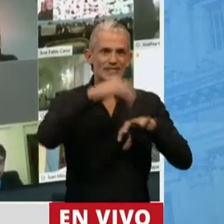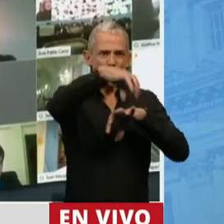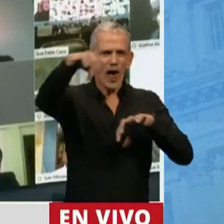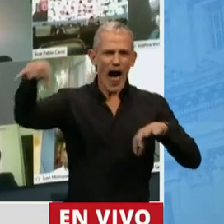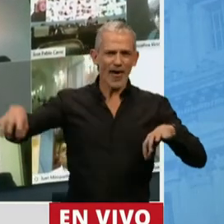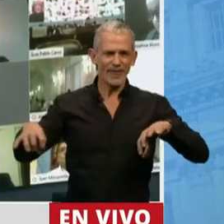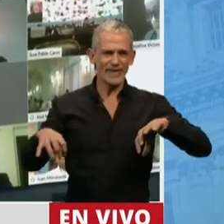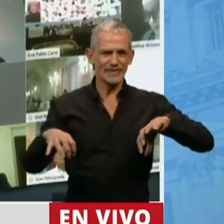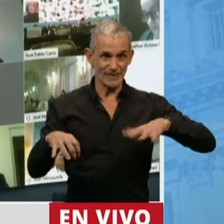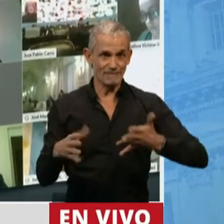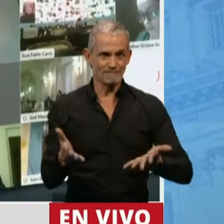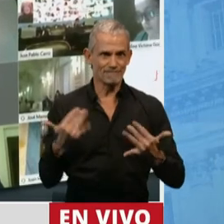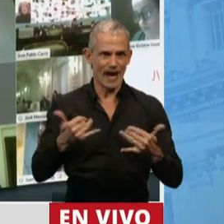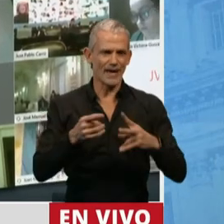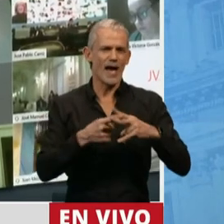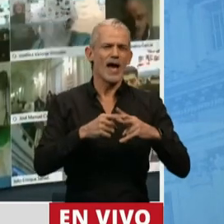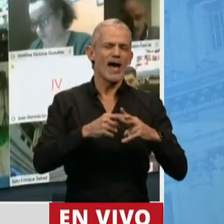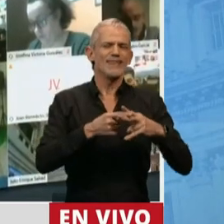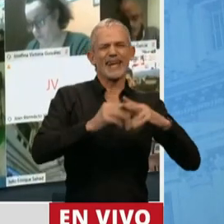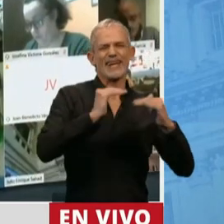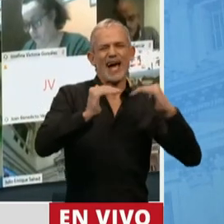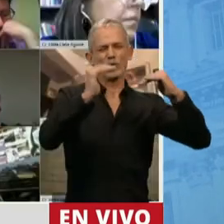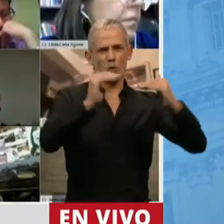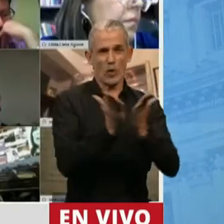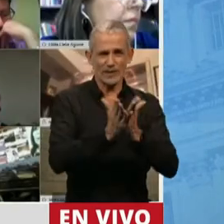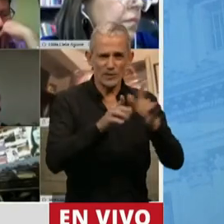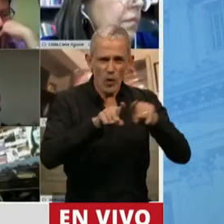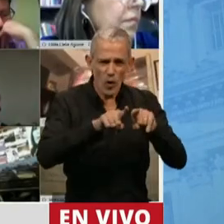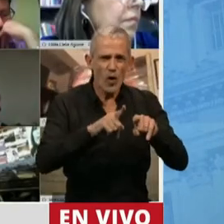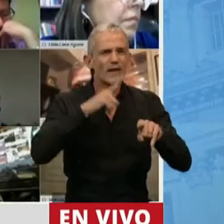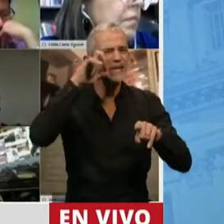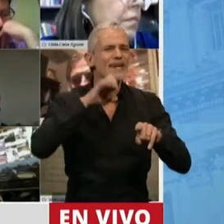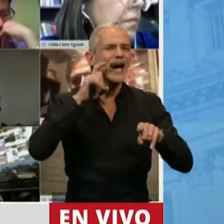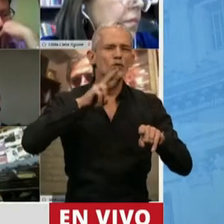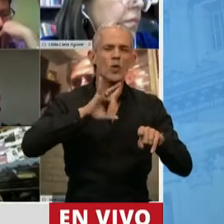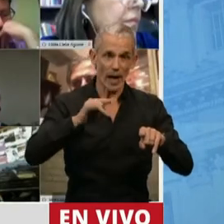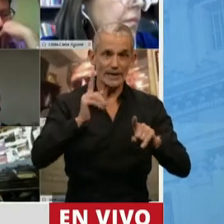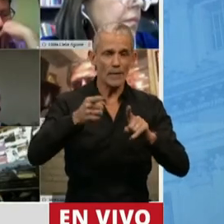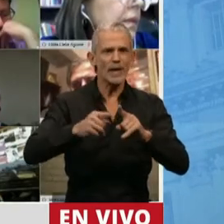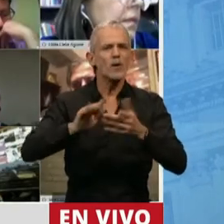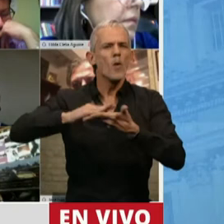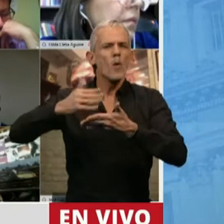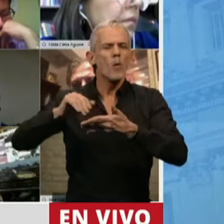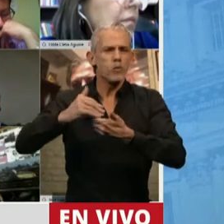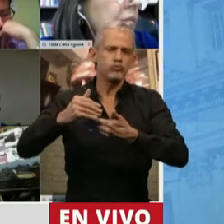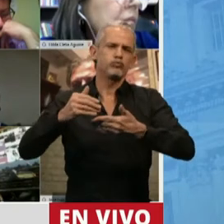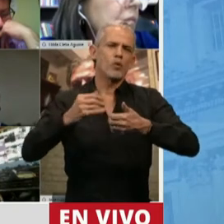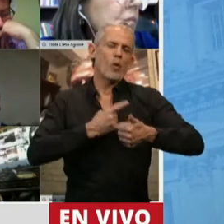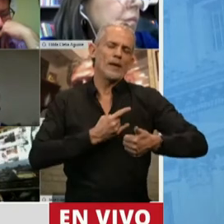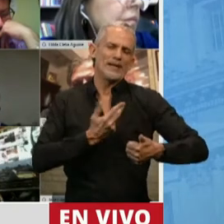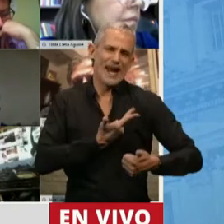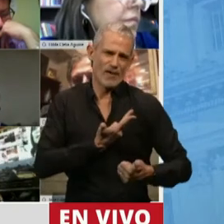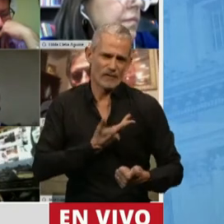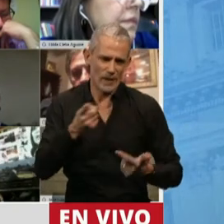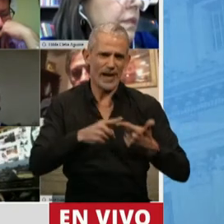públicas con tecnicaturas y programas relacionados con el desarrollo del software, como las universidades de 3 de